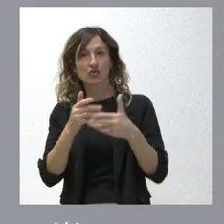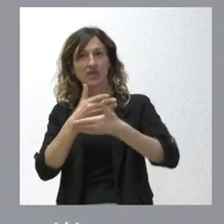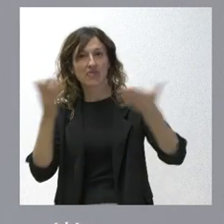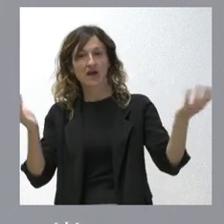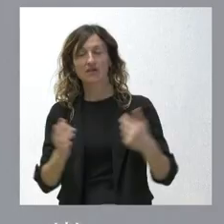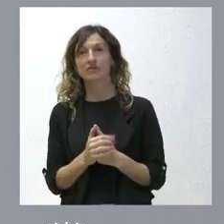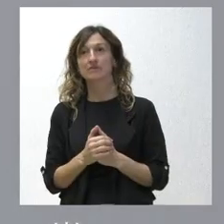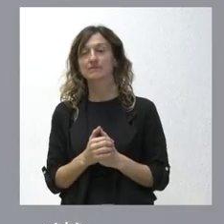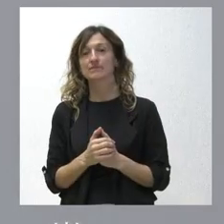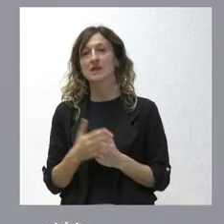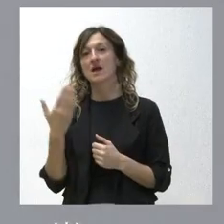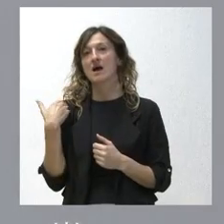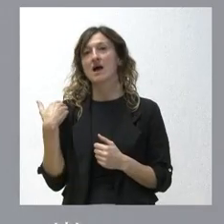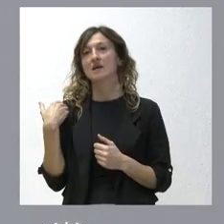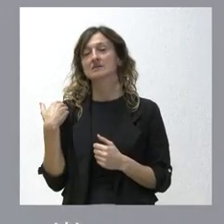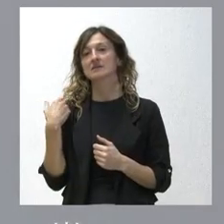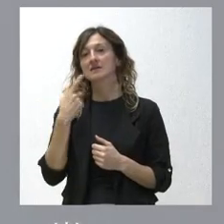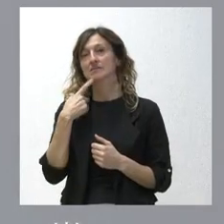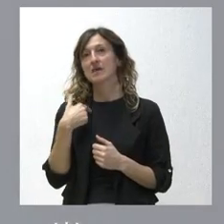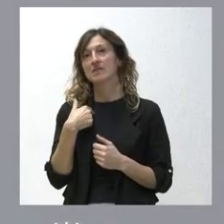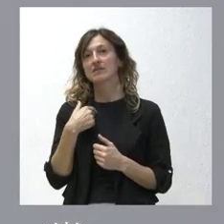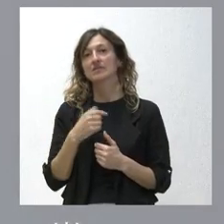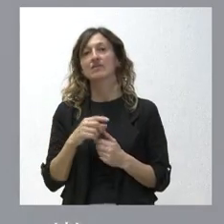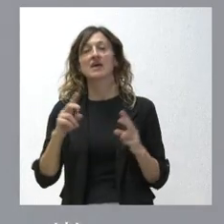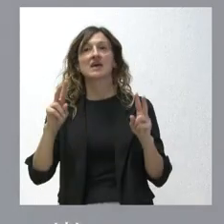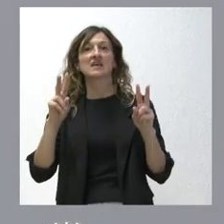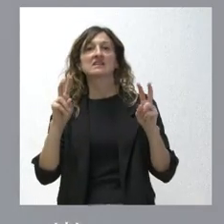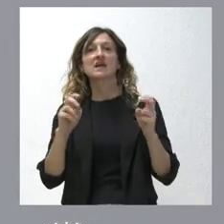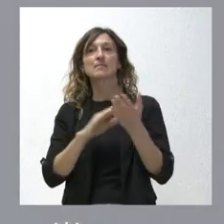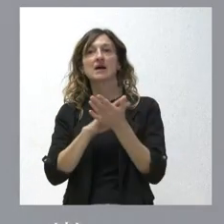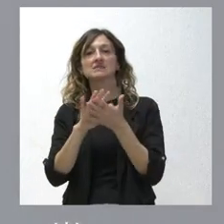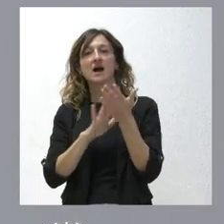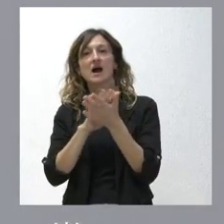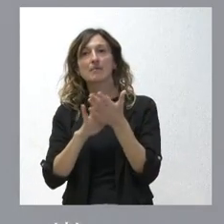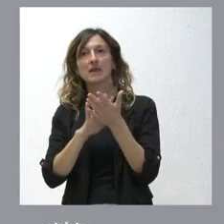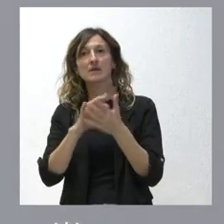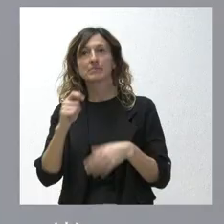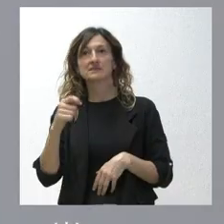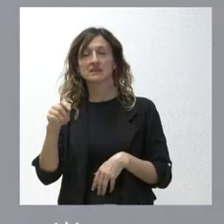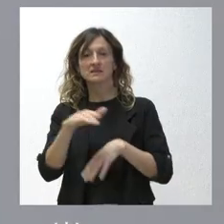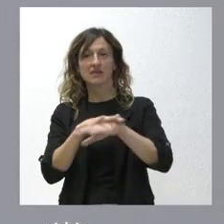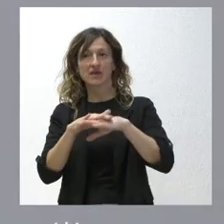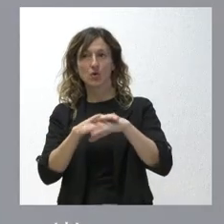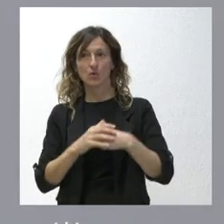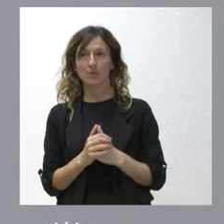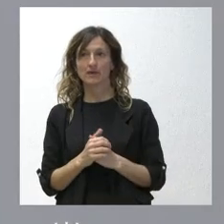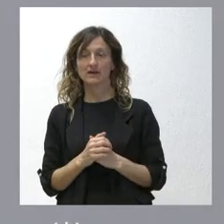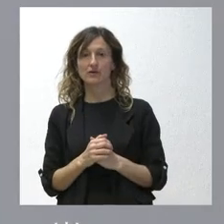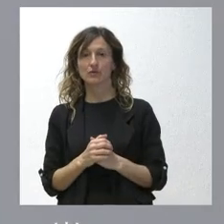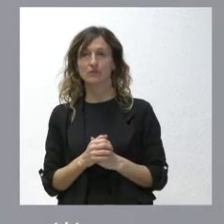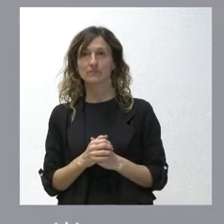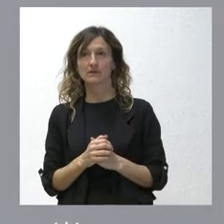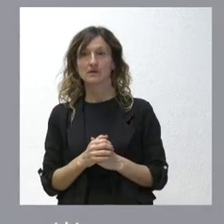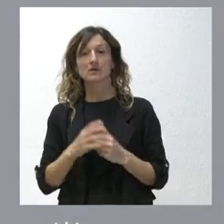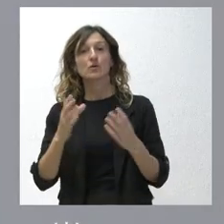me decían antes en relación con la pregunta ¿qué temas van a llevar al presidente del gobierno? que lo tenemos muy sencillo en algunos ámbitos porque muchos vienen